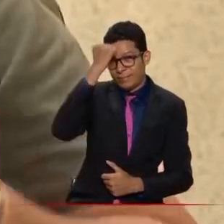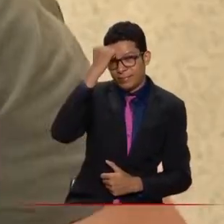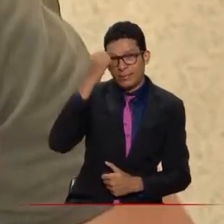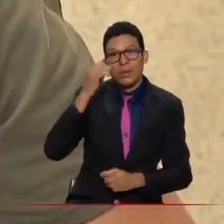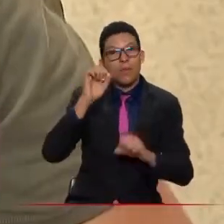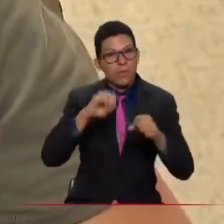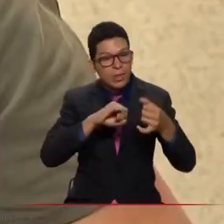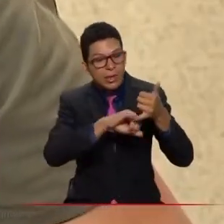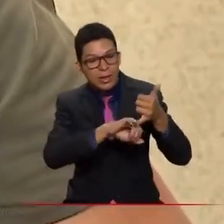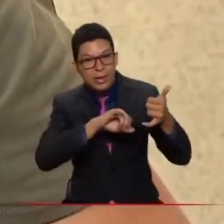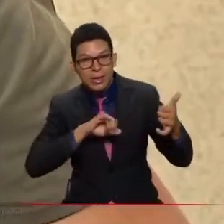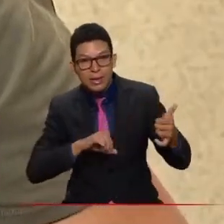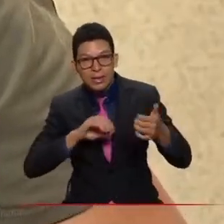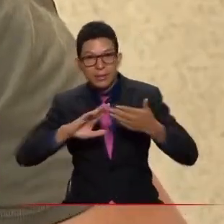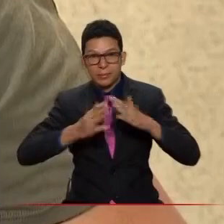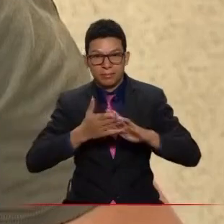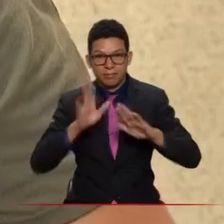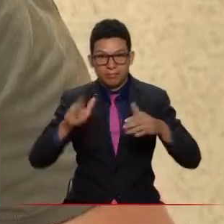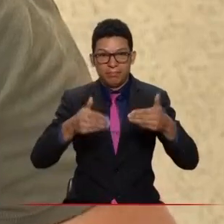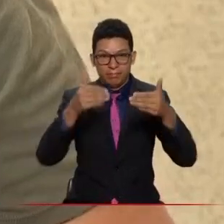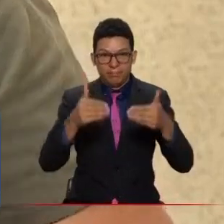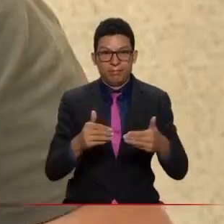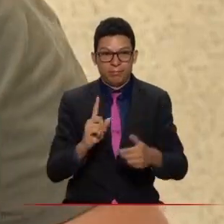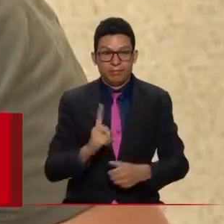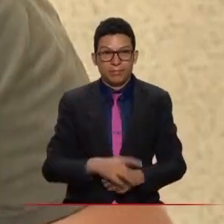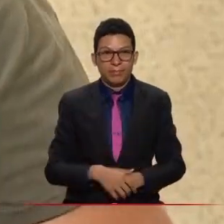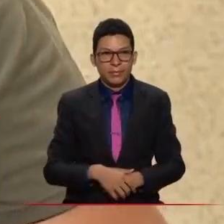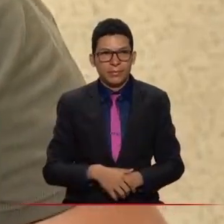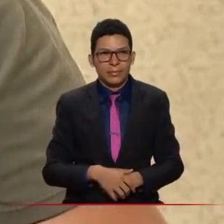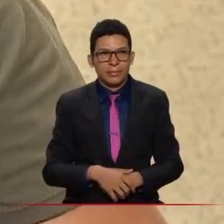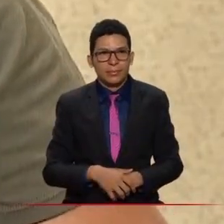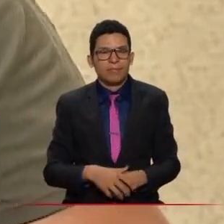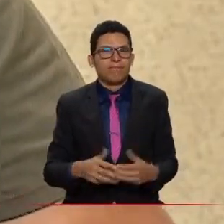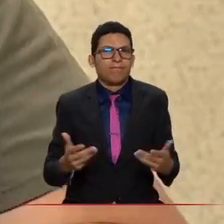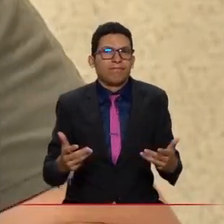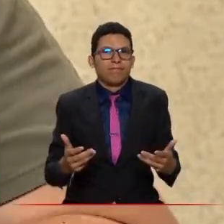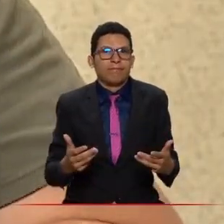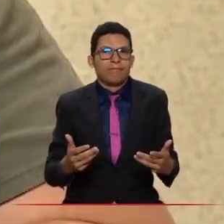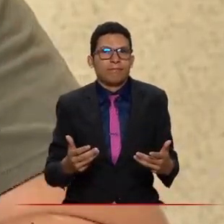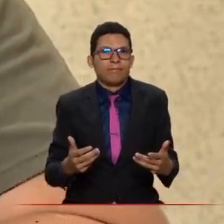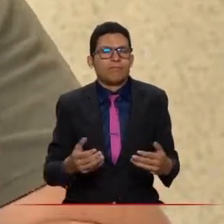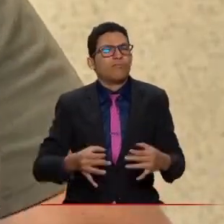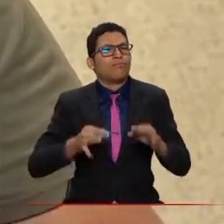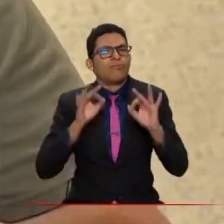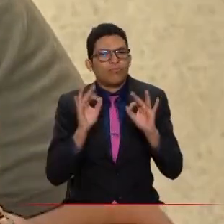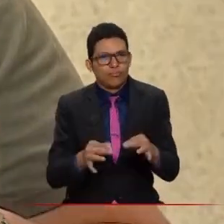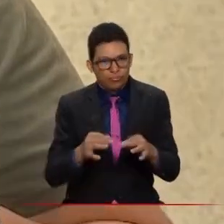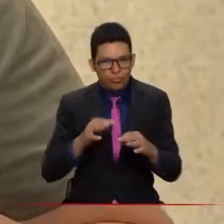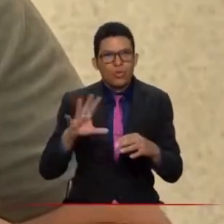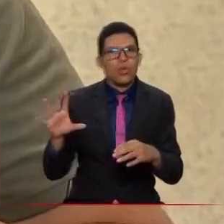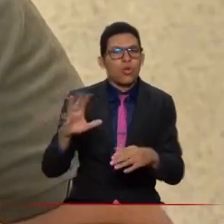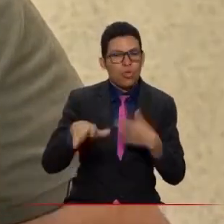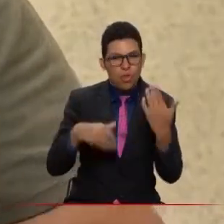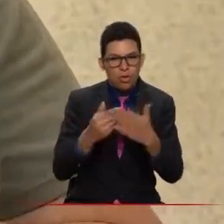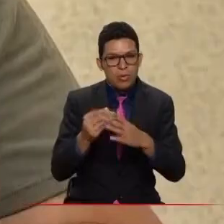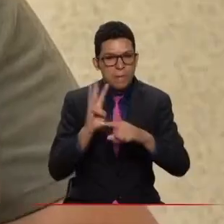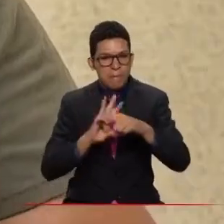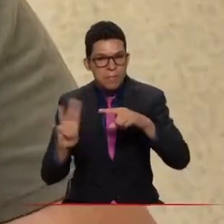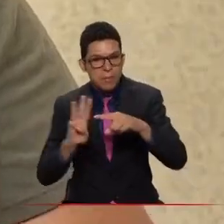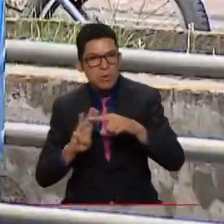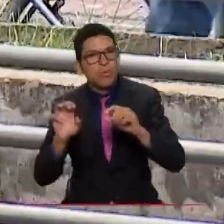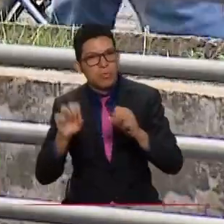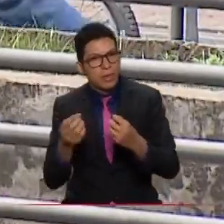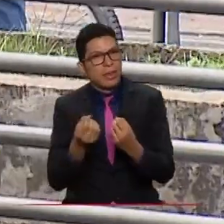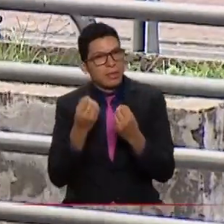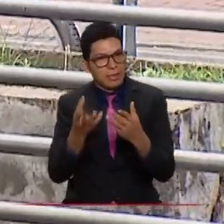independencia de la población con discapacidad visual, es asegurar que todas las estaciones y las terminales puedan